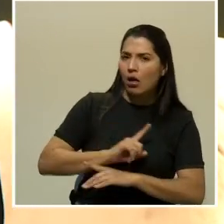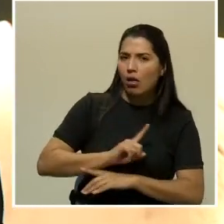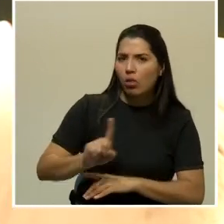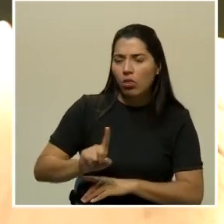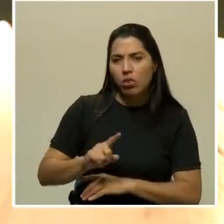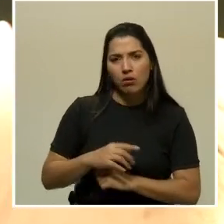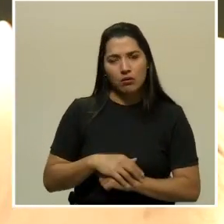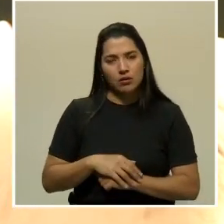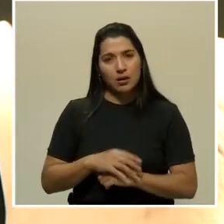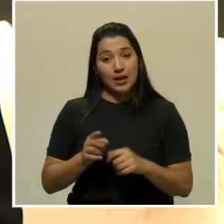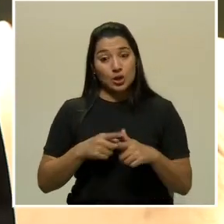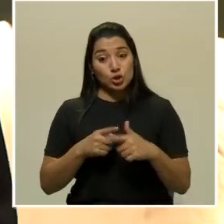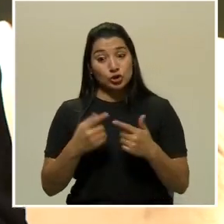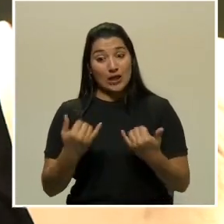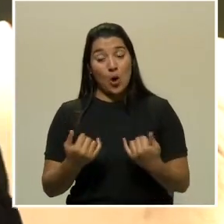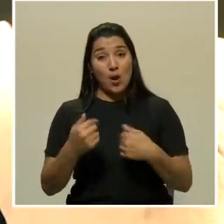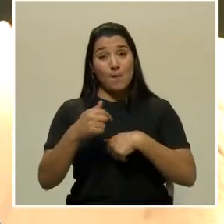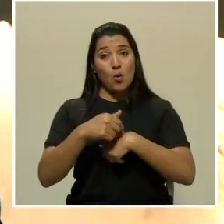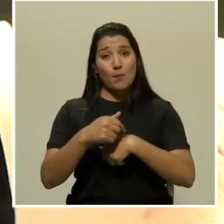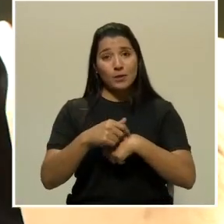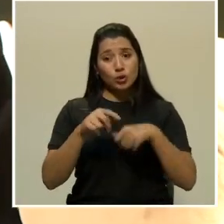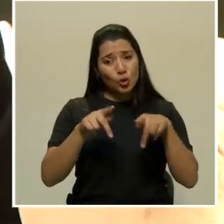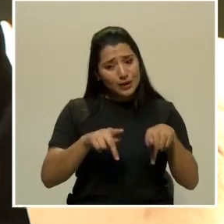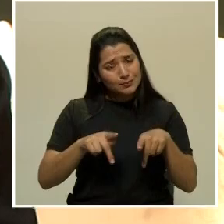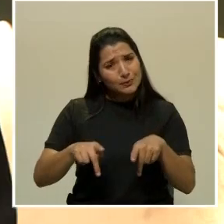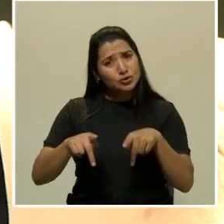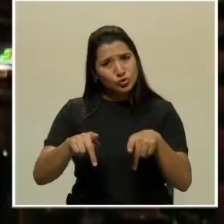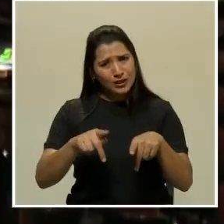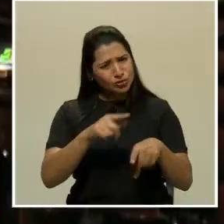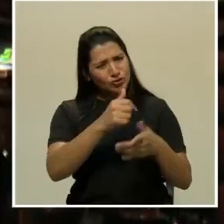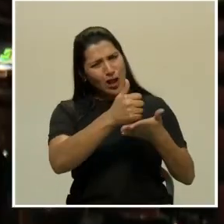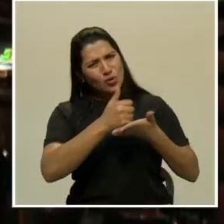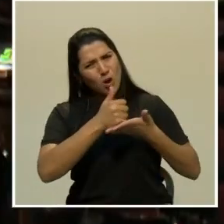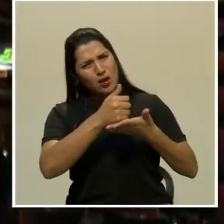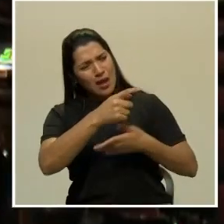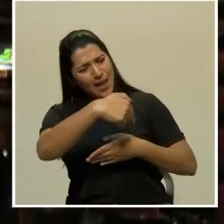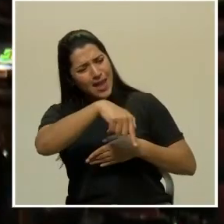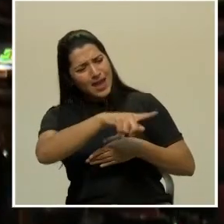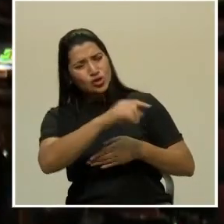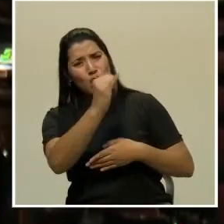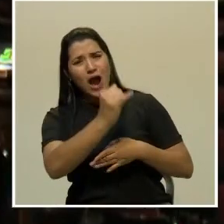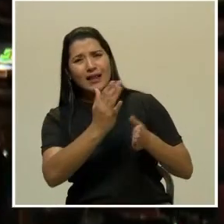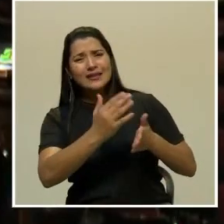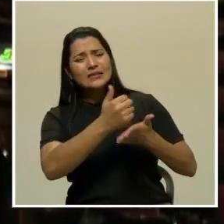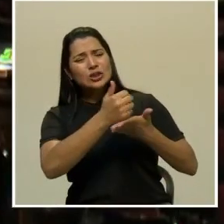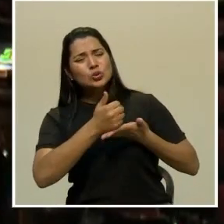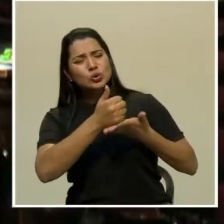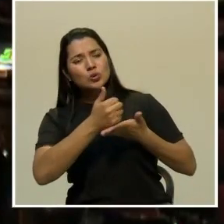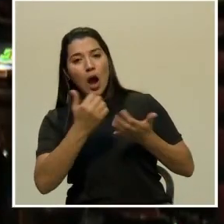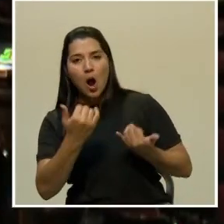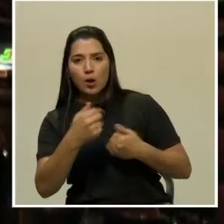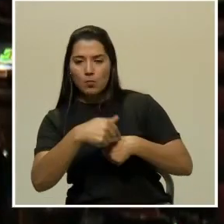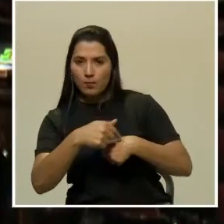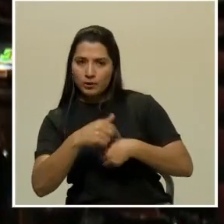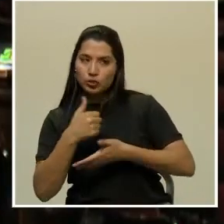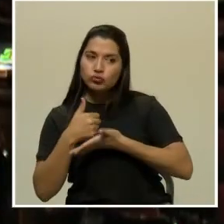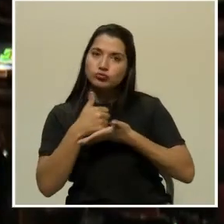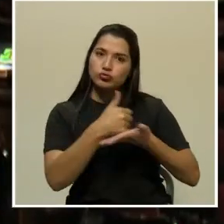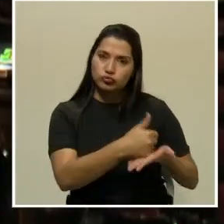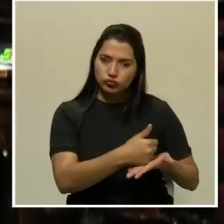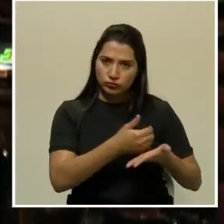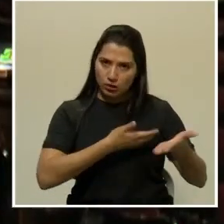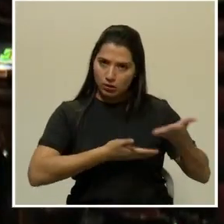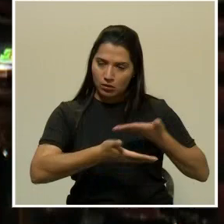que el público, que la gente sea recíproca. Exactamente. Y yo creo que todo se trata de eso, de visibilizar, porque